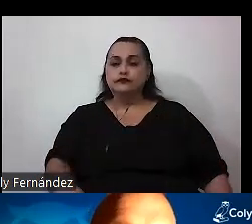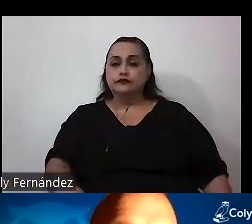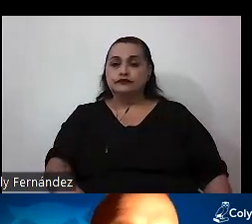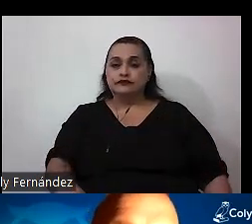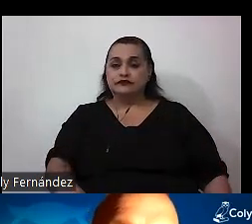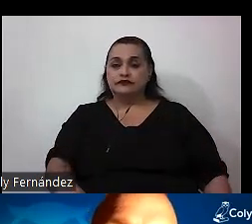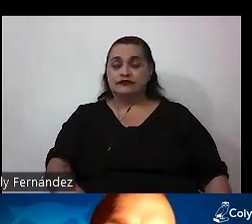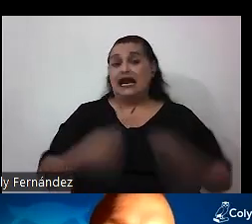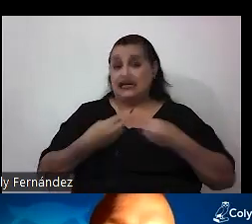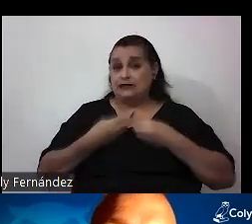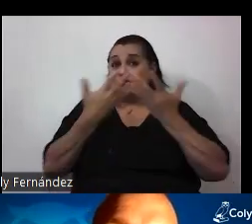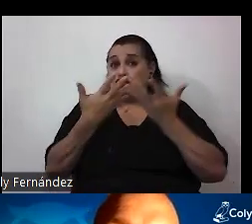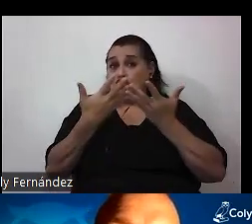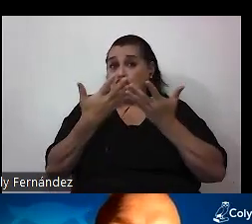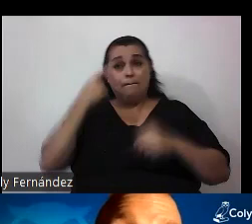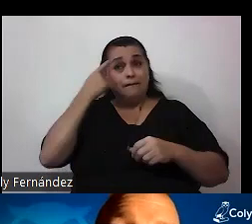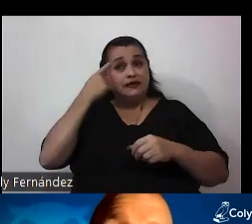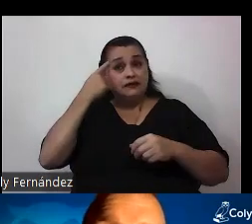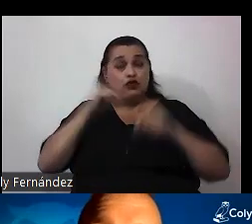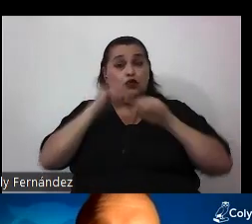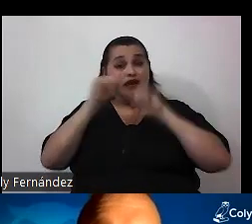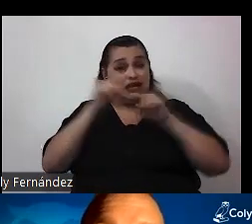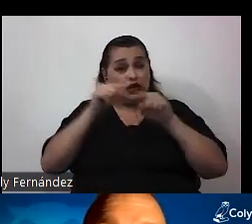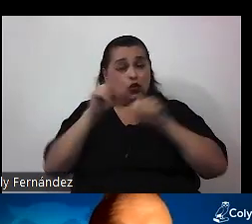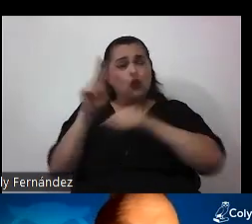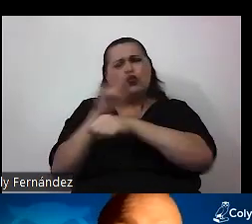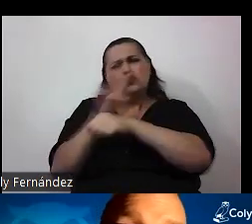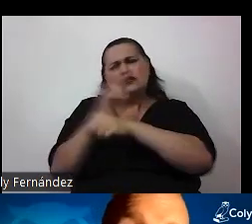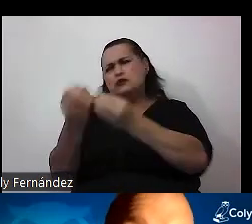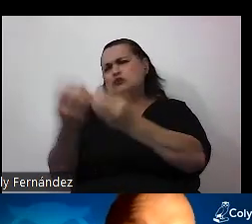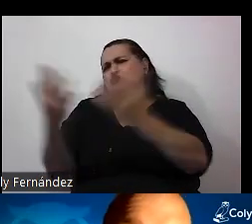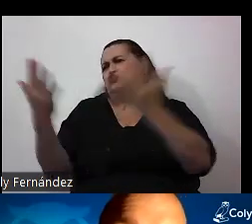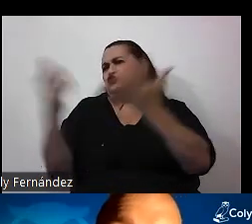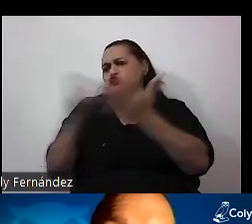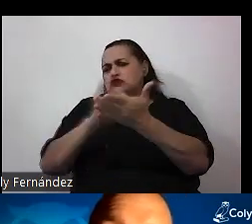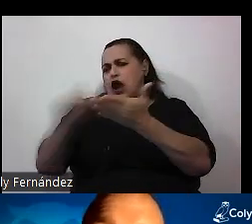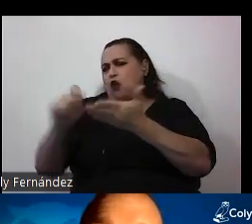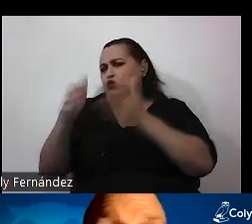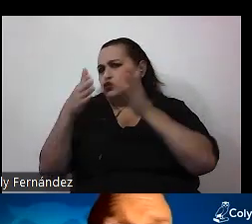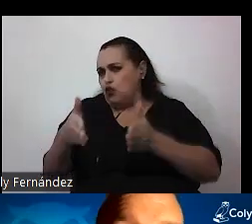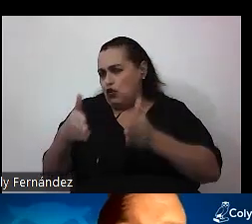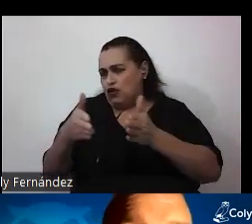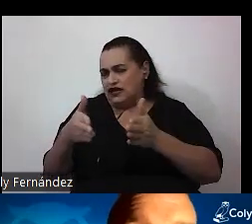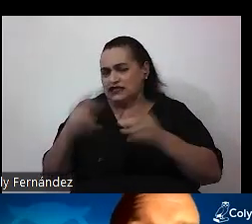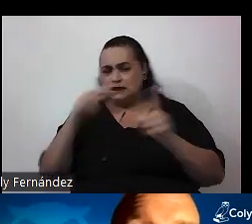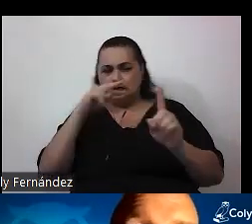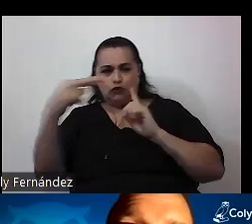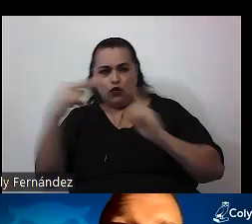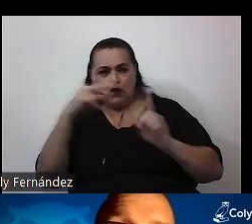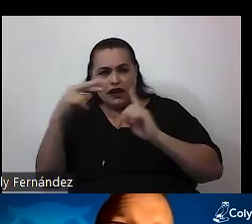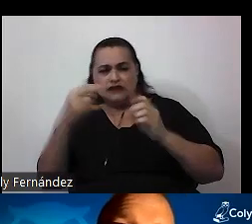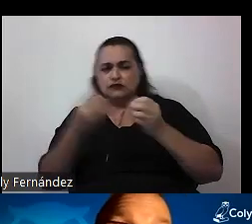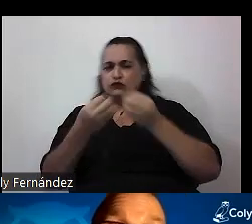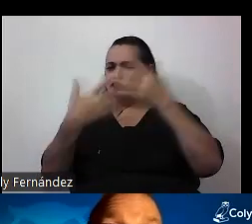pensamiento crítico ha sido utilizada por muchos autores desde muchas posturas teóricas, en el marco de muchos proyectos políticos,